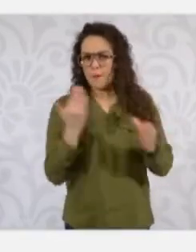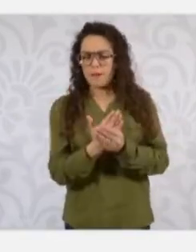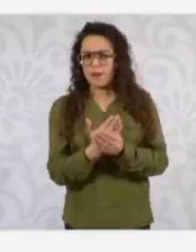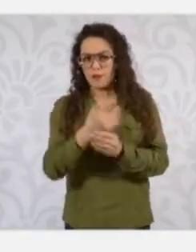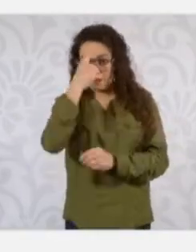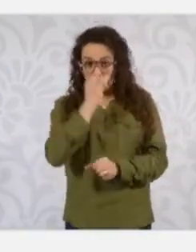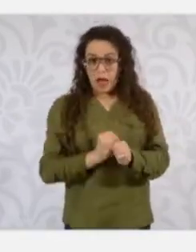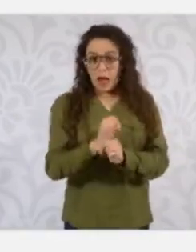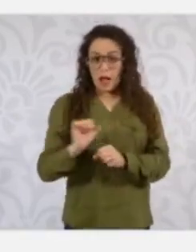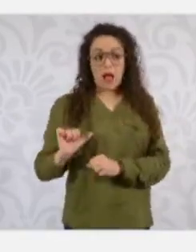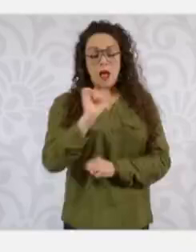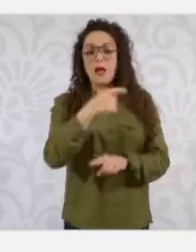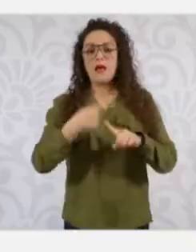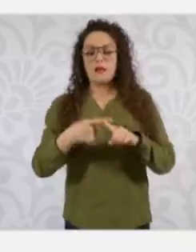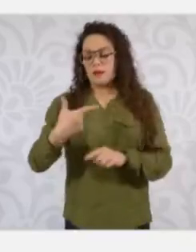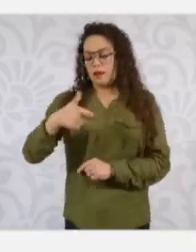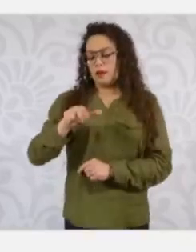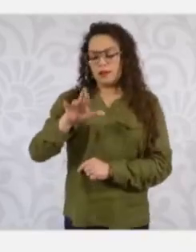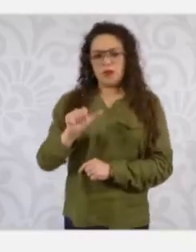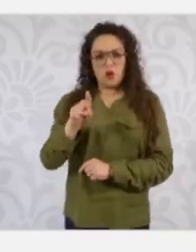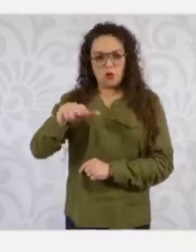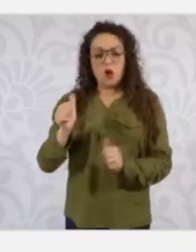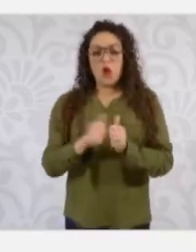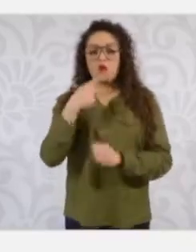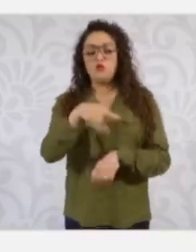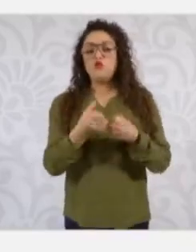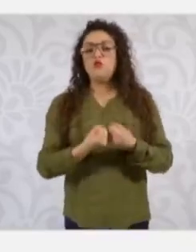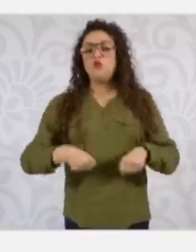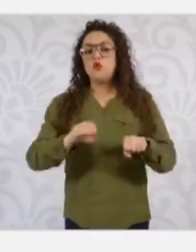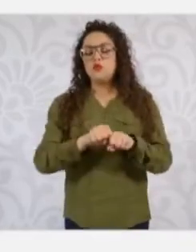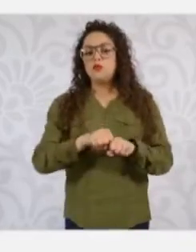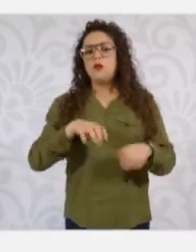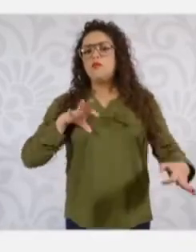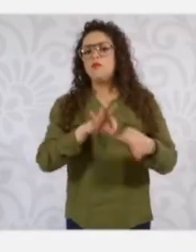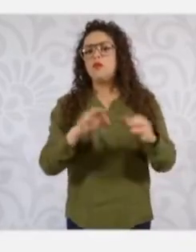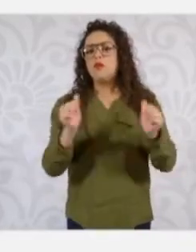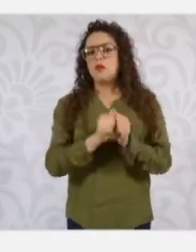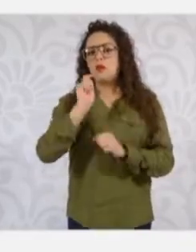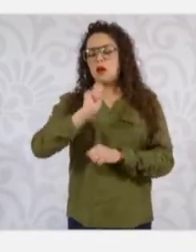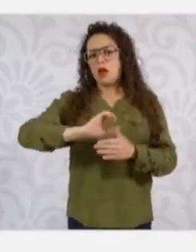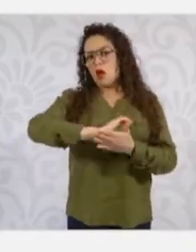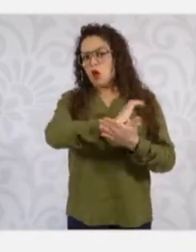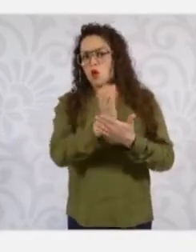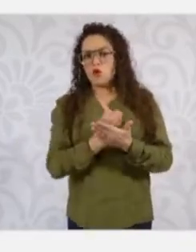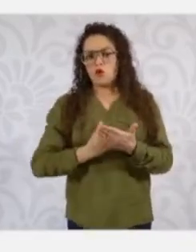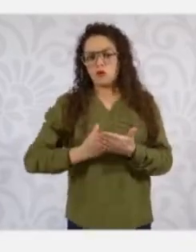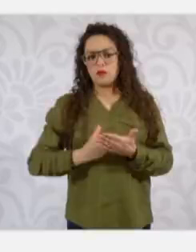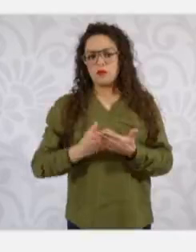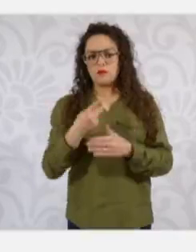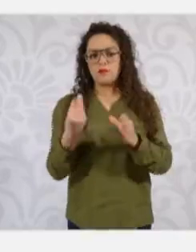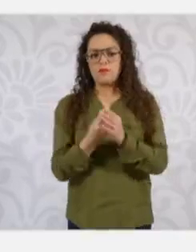Genaro García Luna y sus socios relacionada con la contratación en el organismo de prisiones,